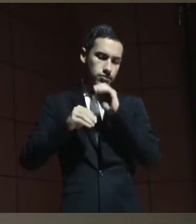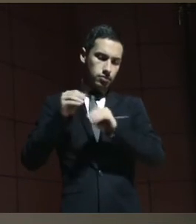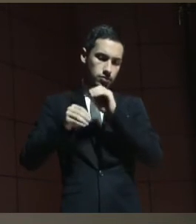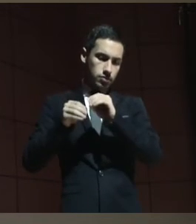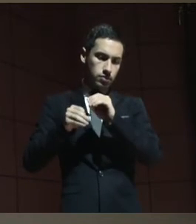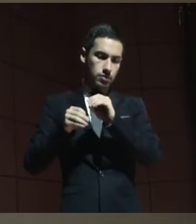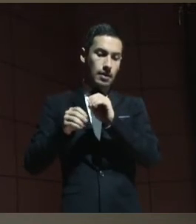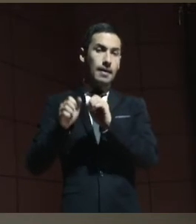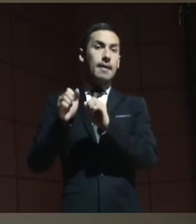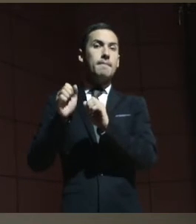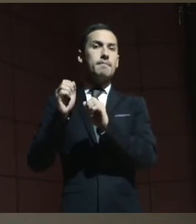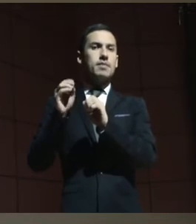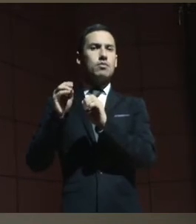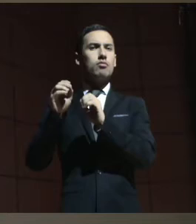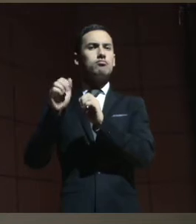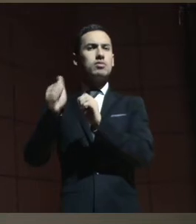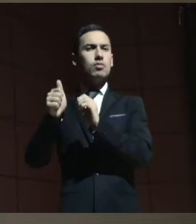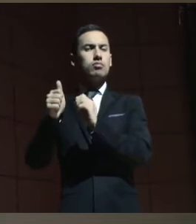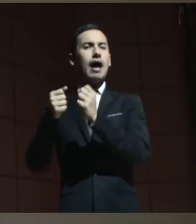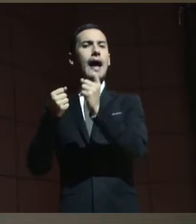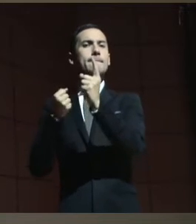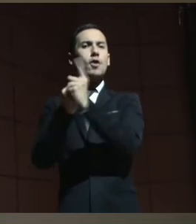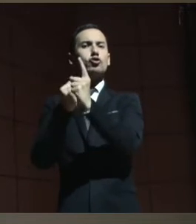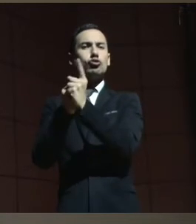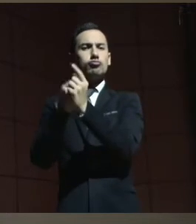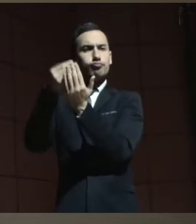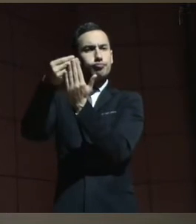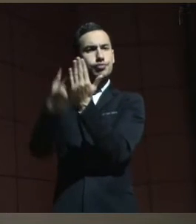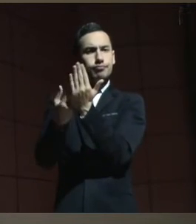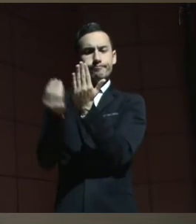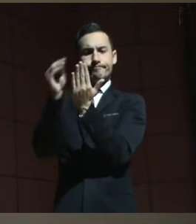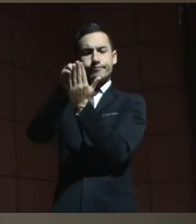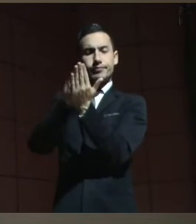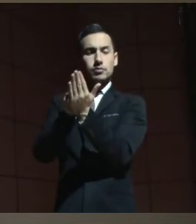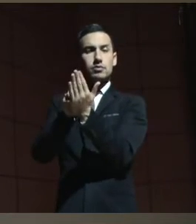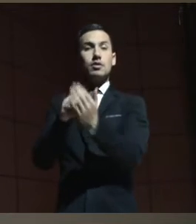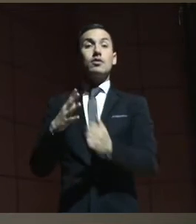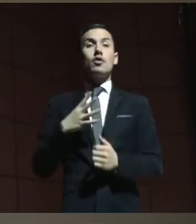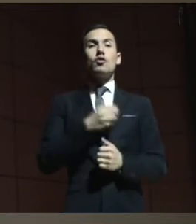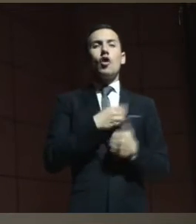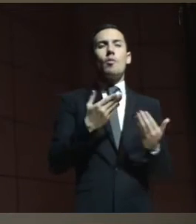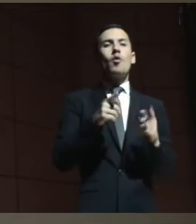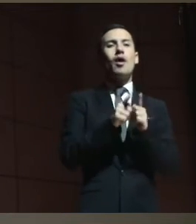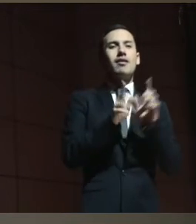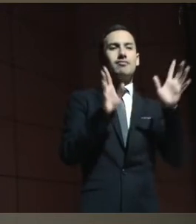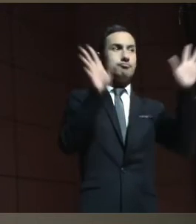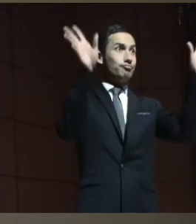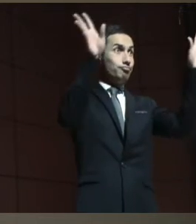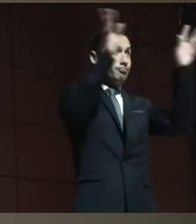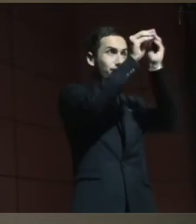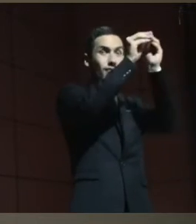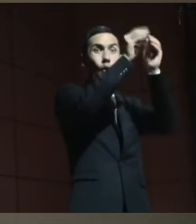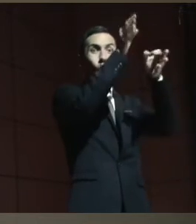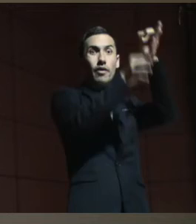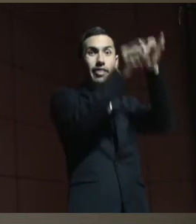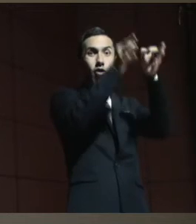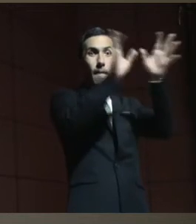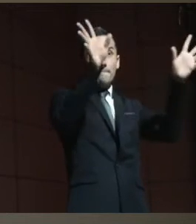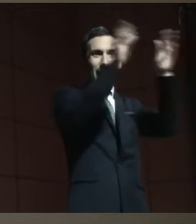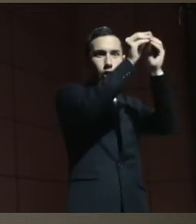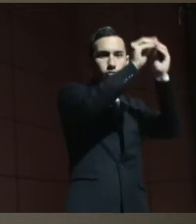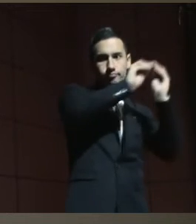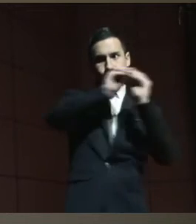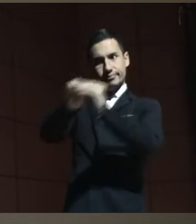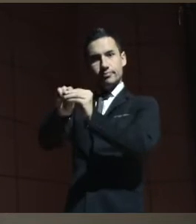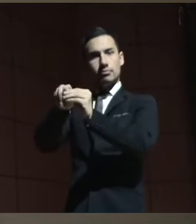sus propios apoyos. Y estableció cómo, nosotros lo que hicimos fue darle el marco jurídico para que esto fuera